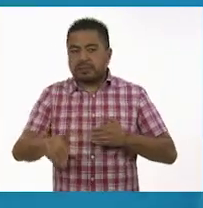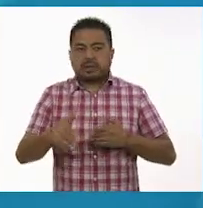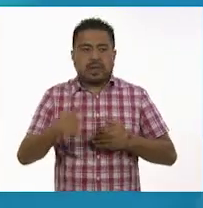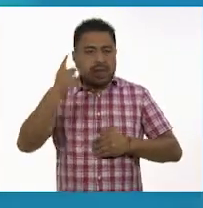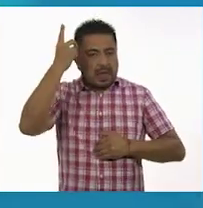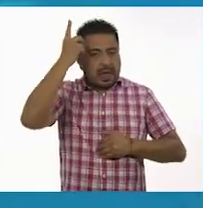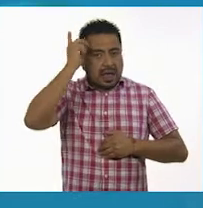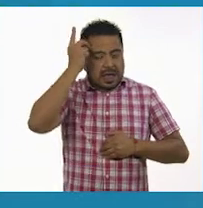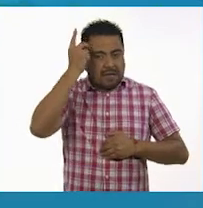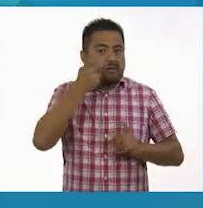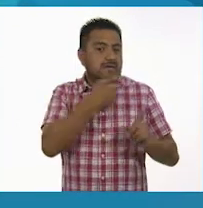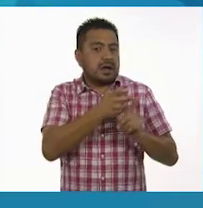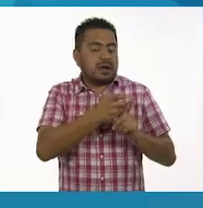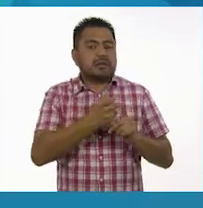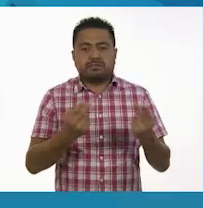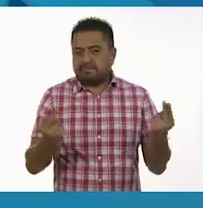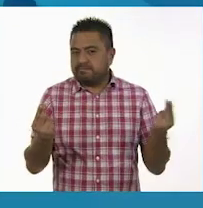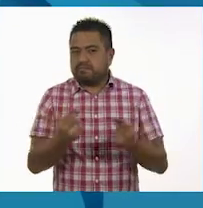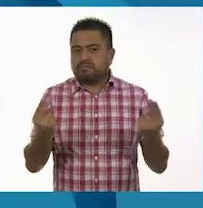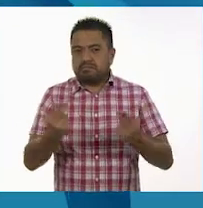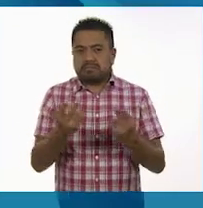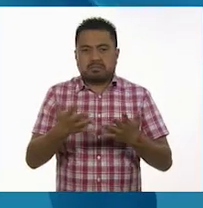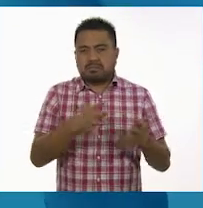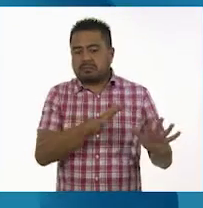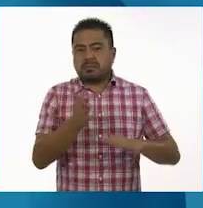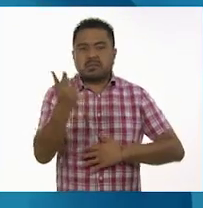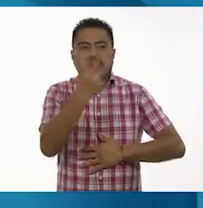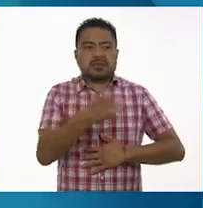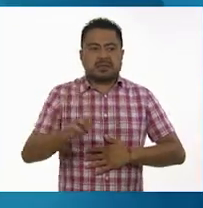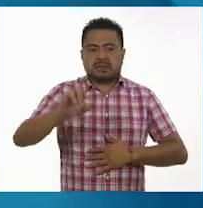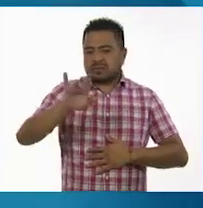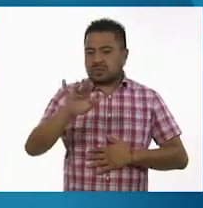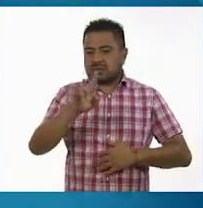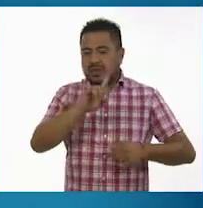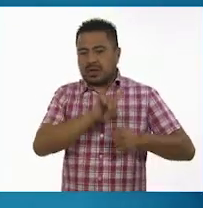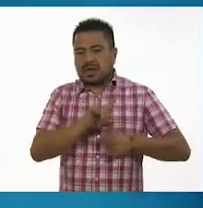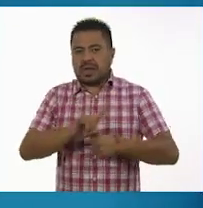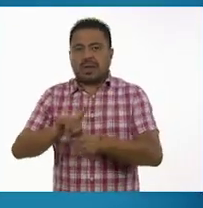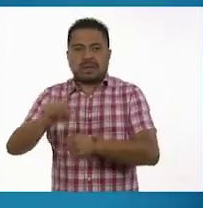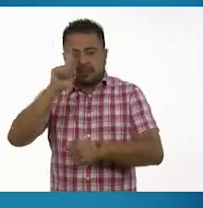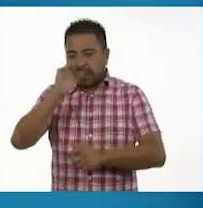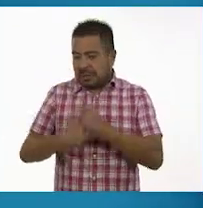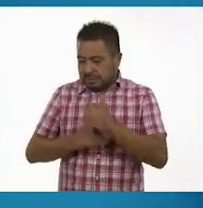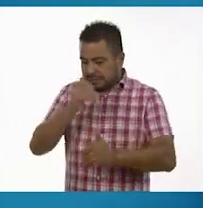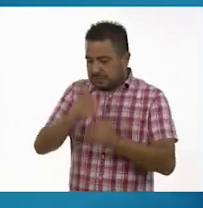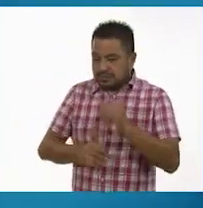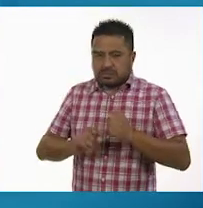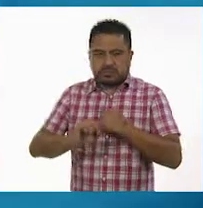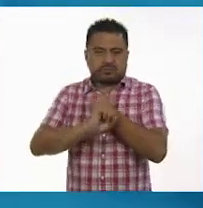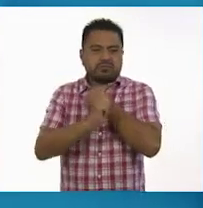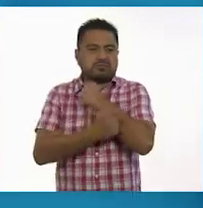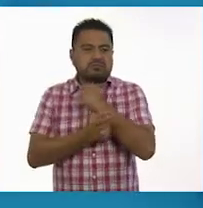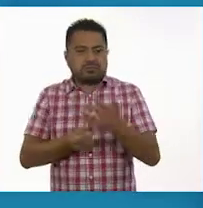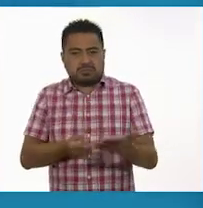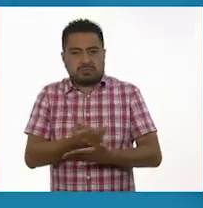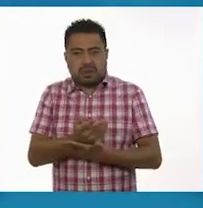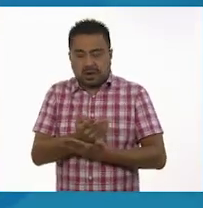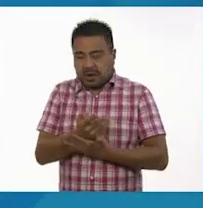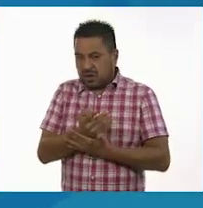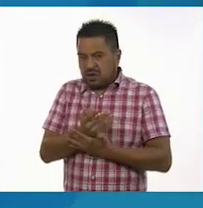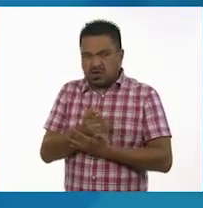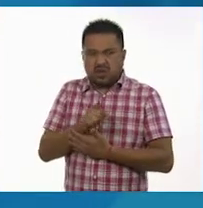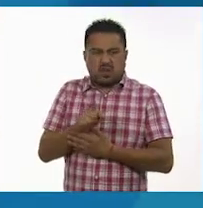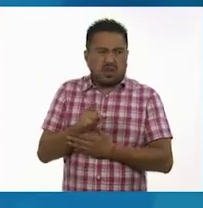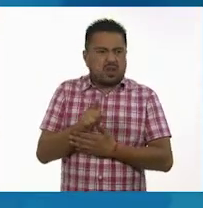Los caballos requieren alrededor de 350 días para completar su gestación. Y las